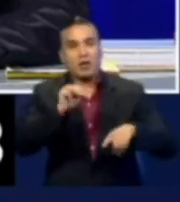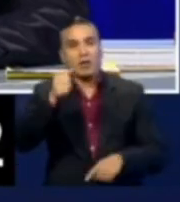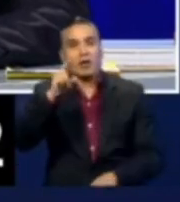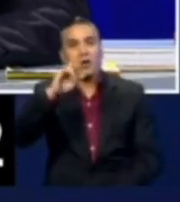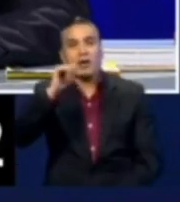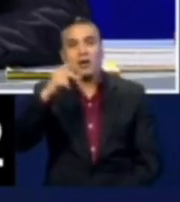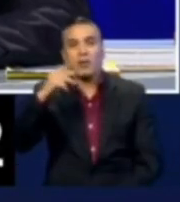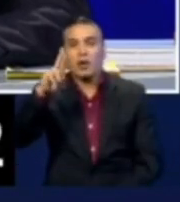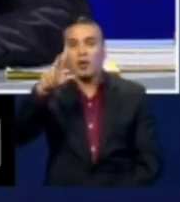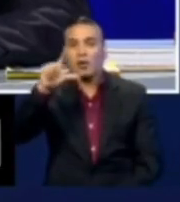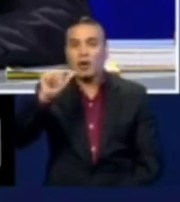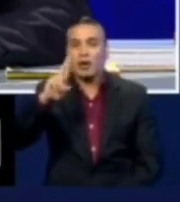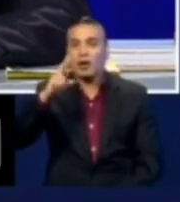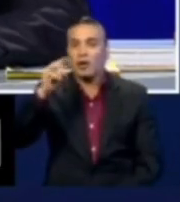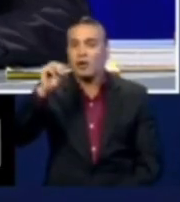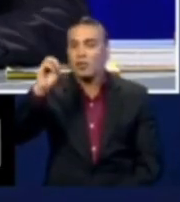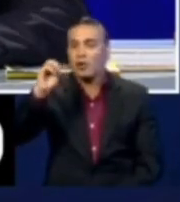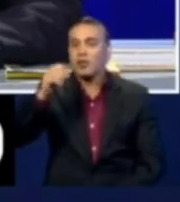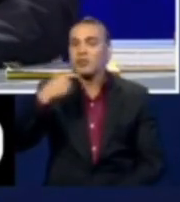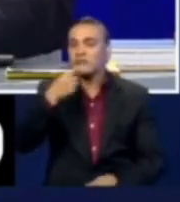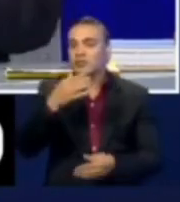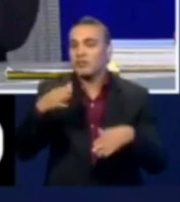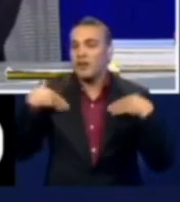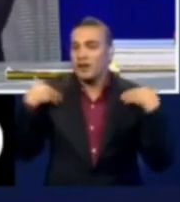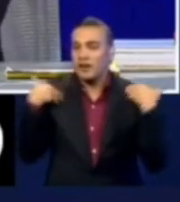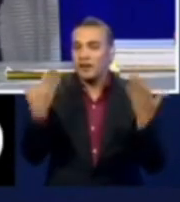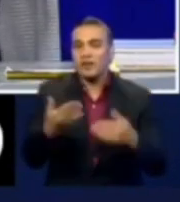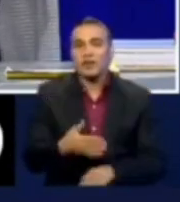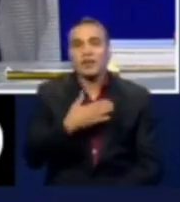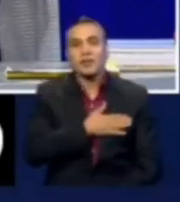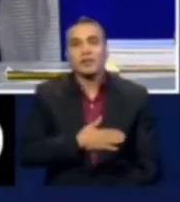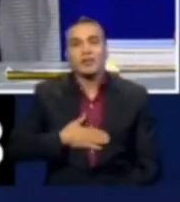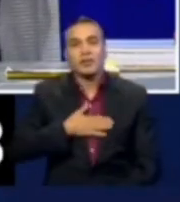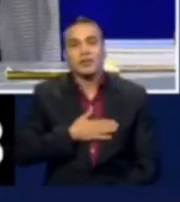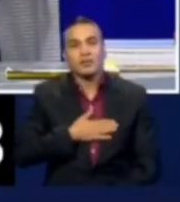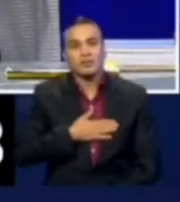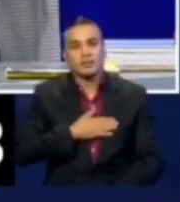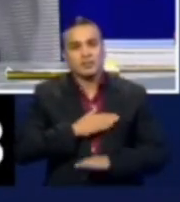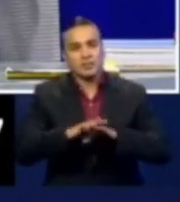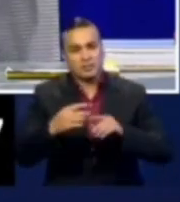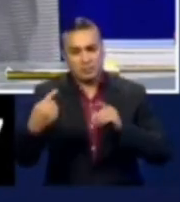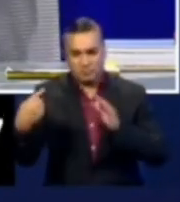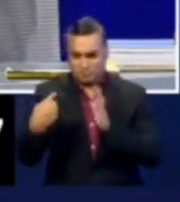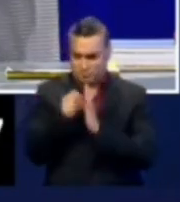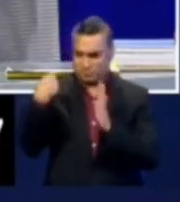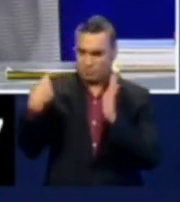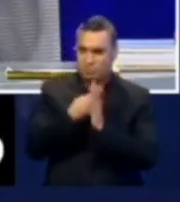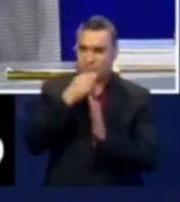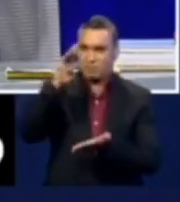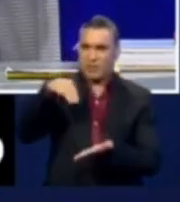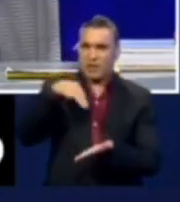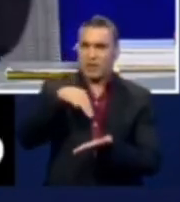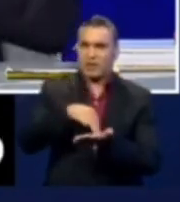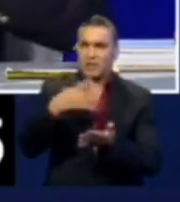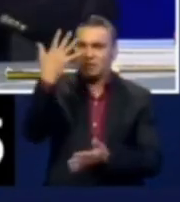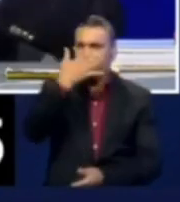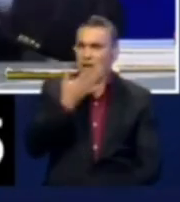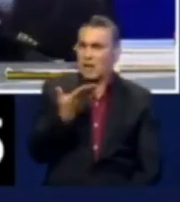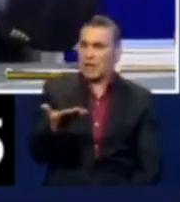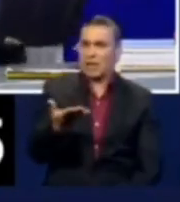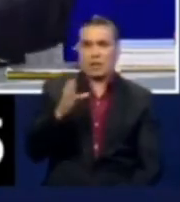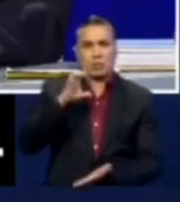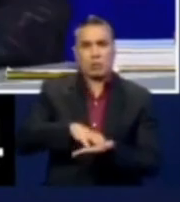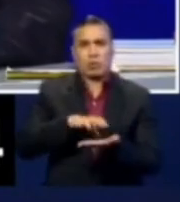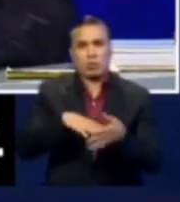Paula Romo, a quien felicitó abiertamente. Y por favor, ya deje de atacar a Manaví y Esmeraldas. Son